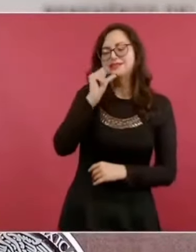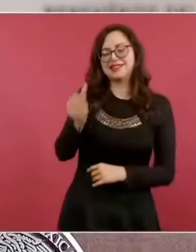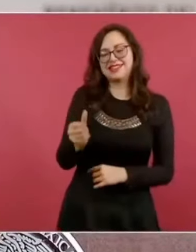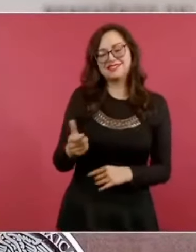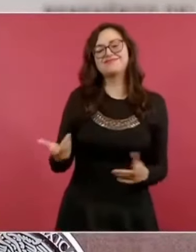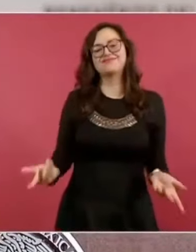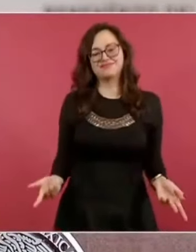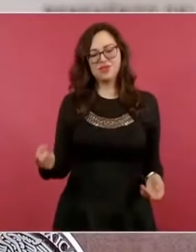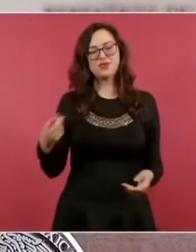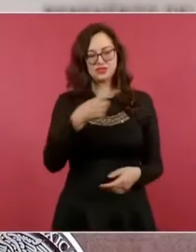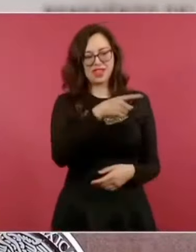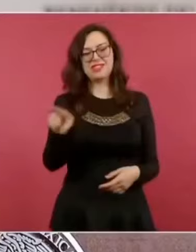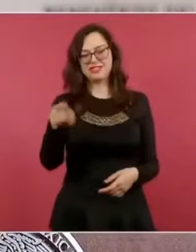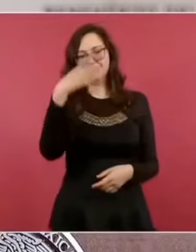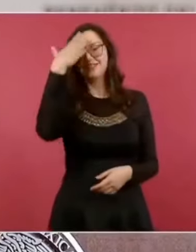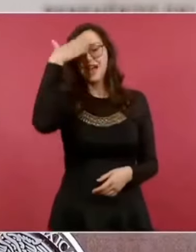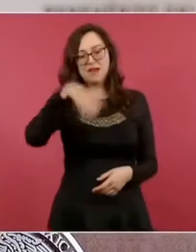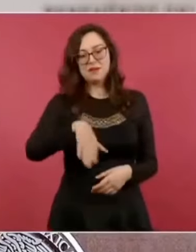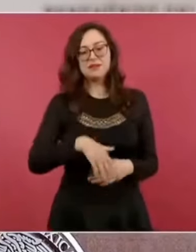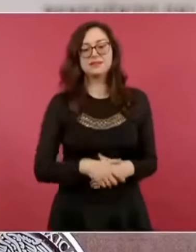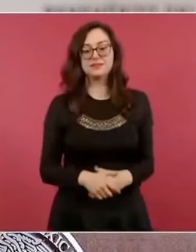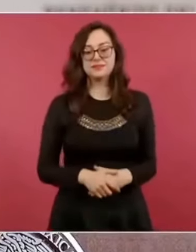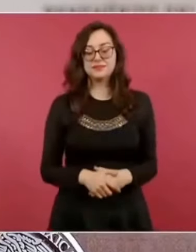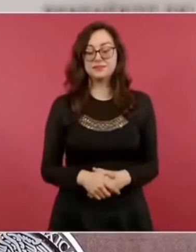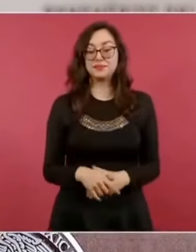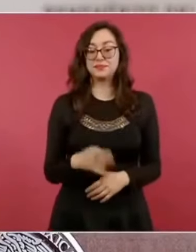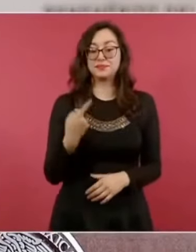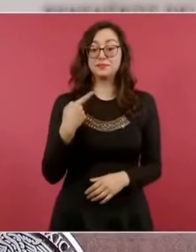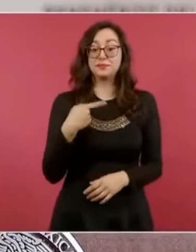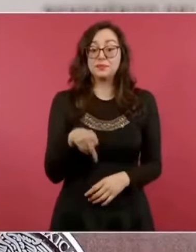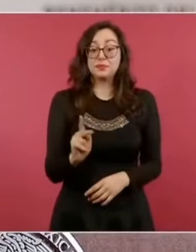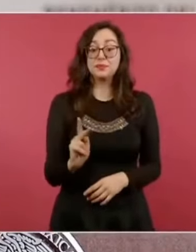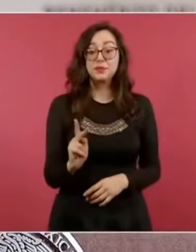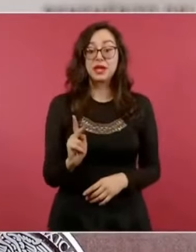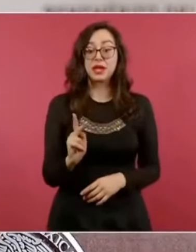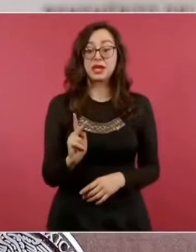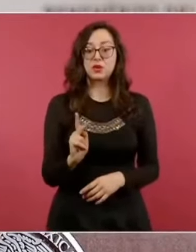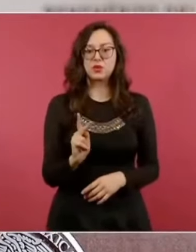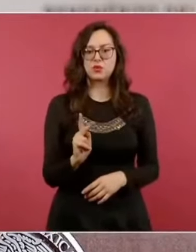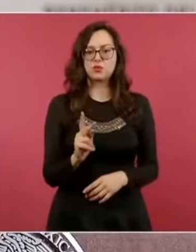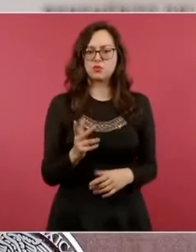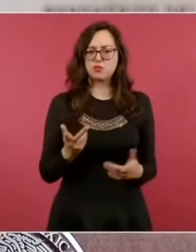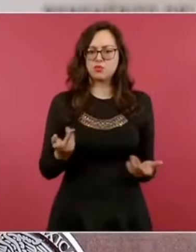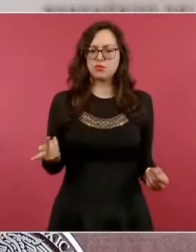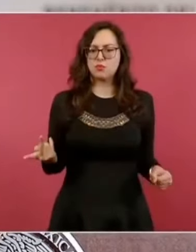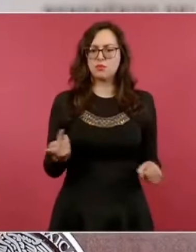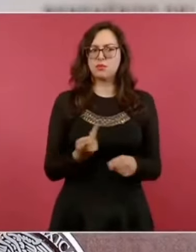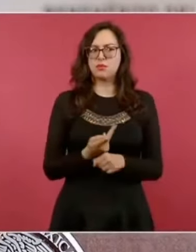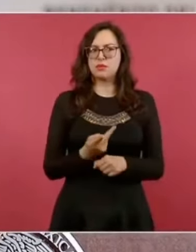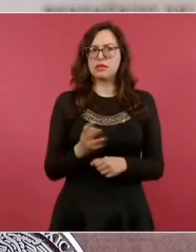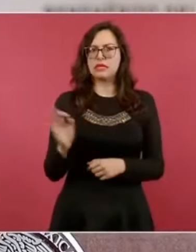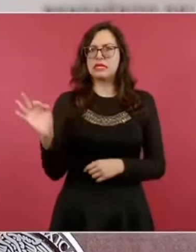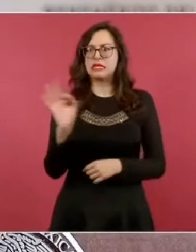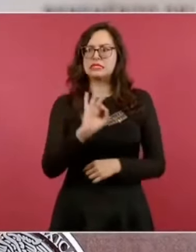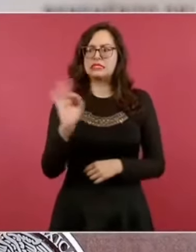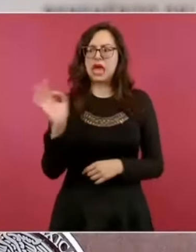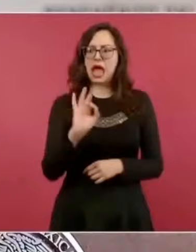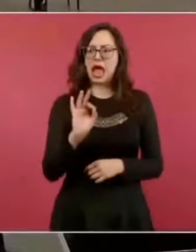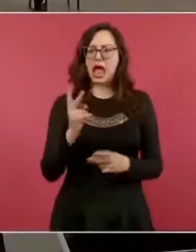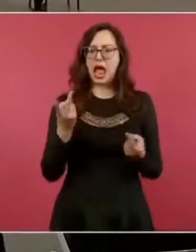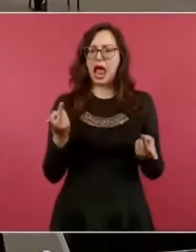en radio y televisión. Pero, ¿qué pasará si el peso se devaluara? Ahí